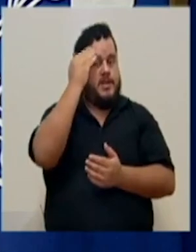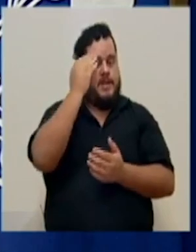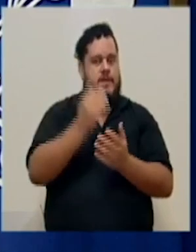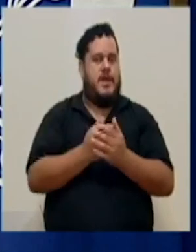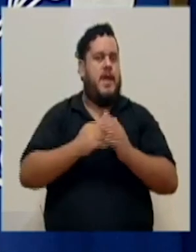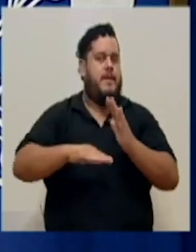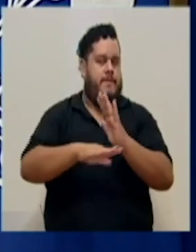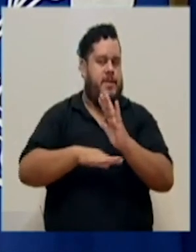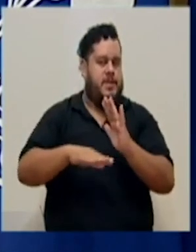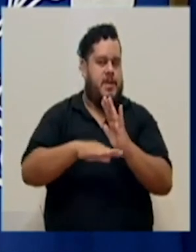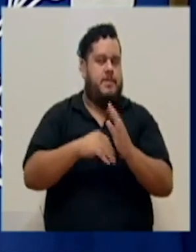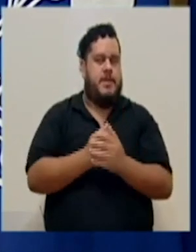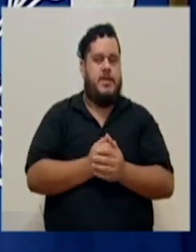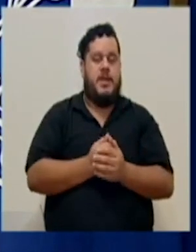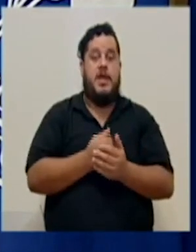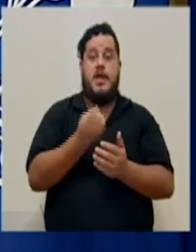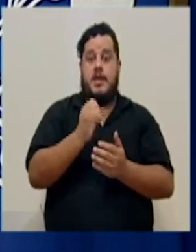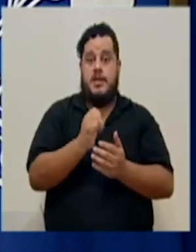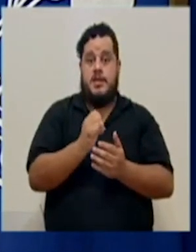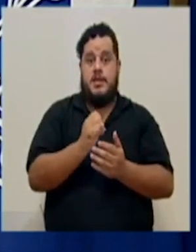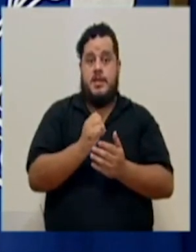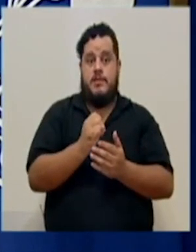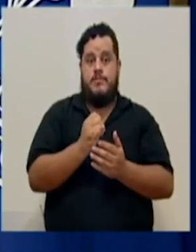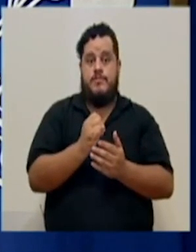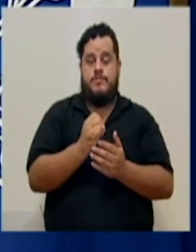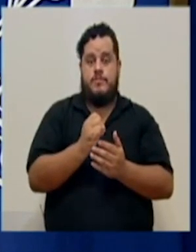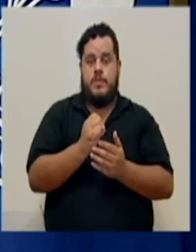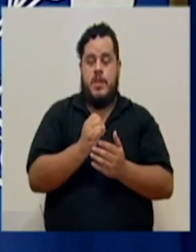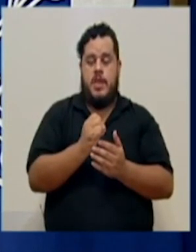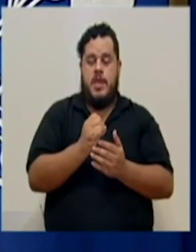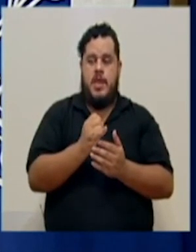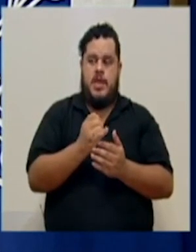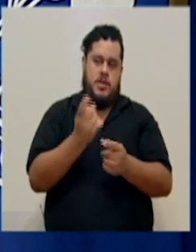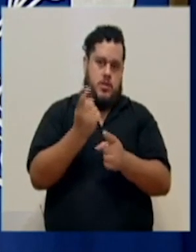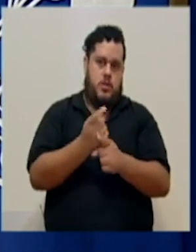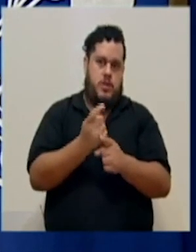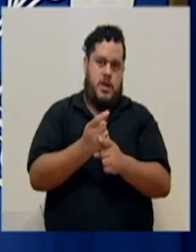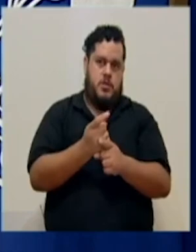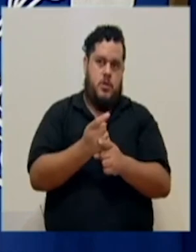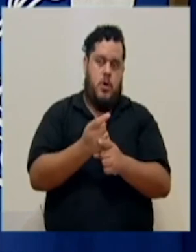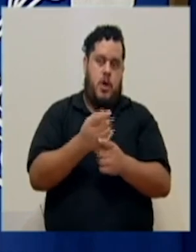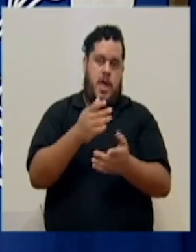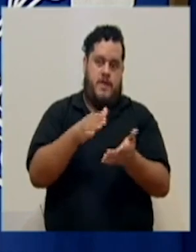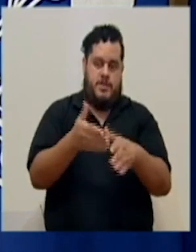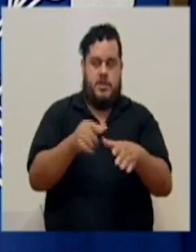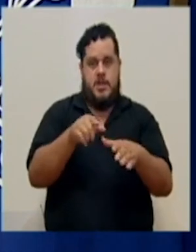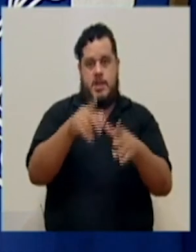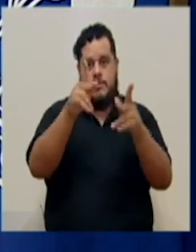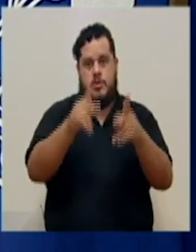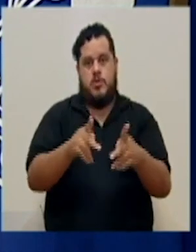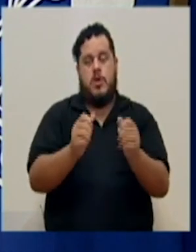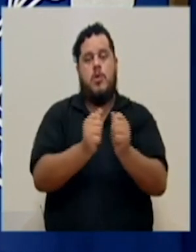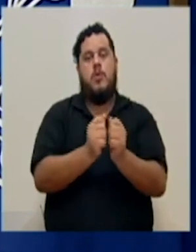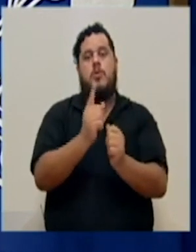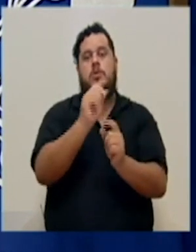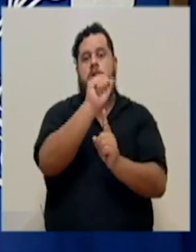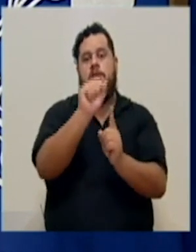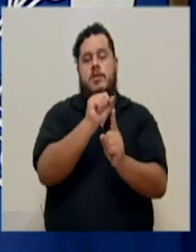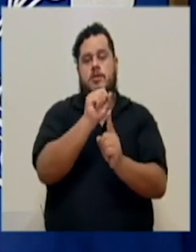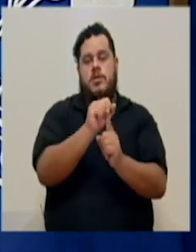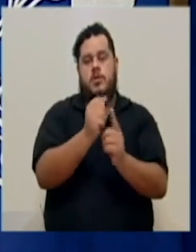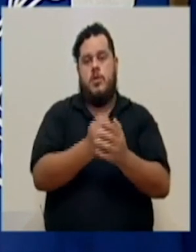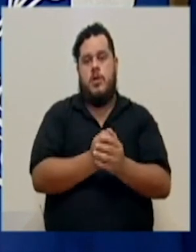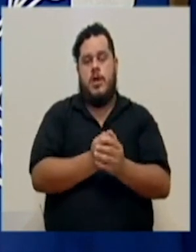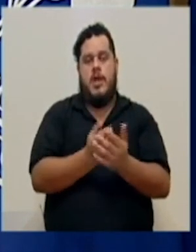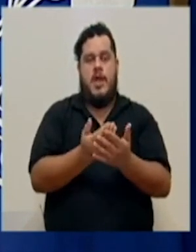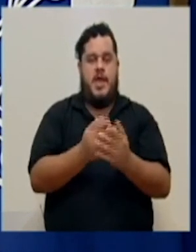básicamente, si corresponde el fallecimiento de esa persona con una circunstancia más